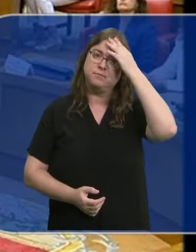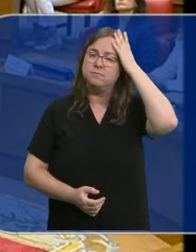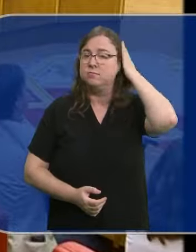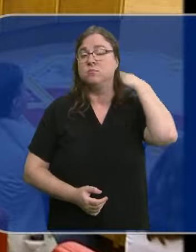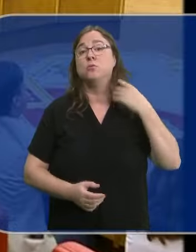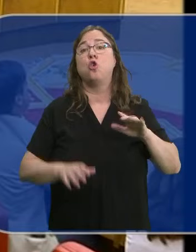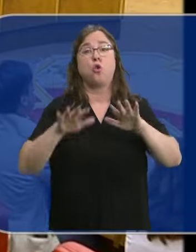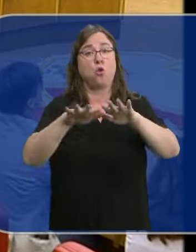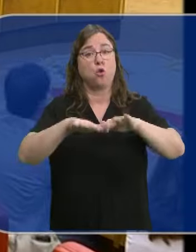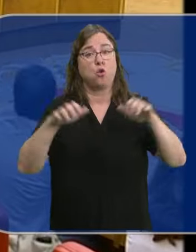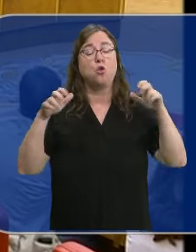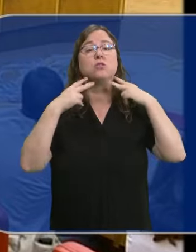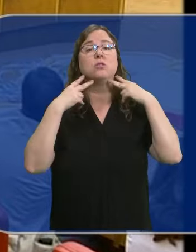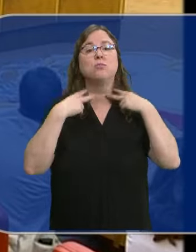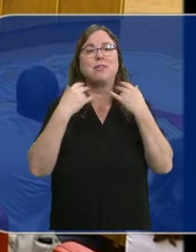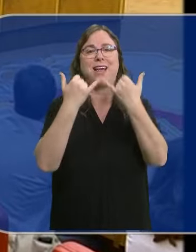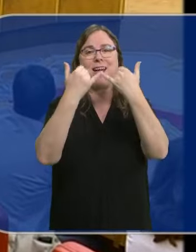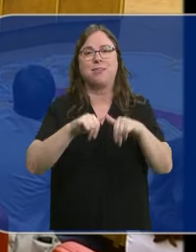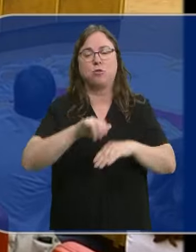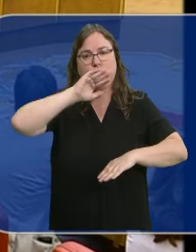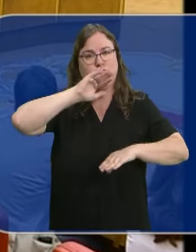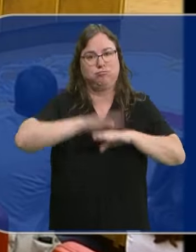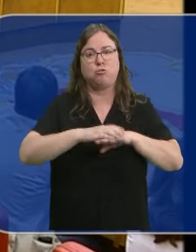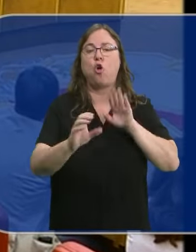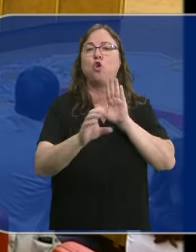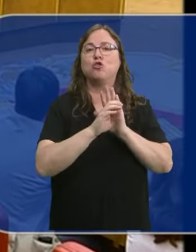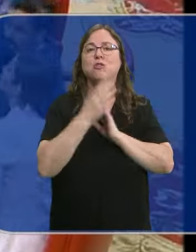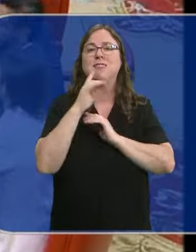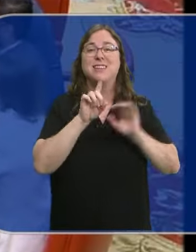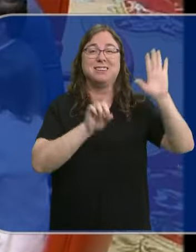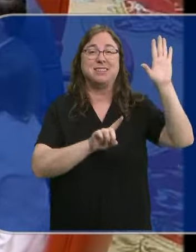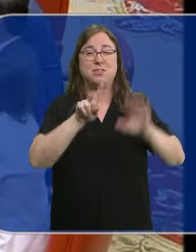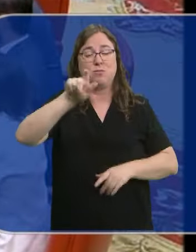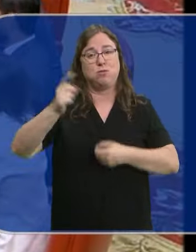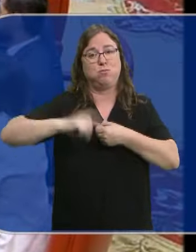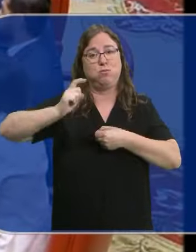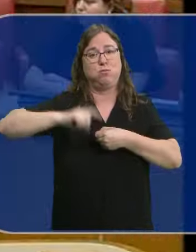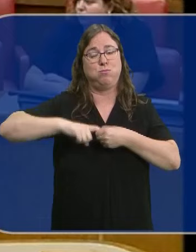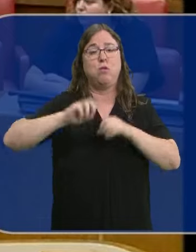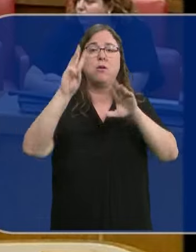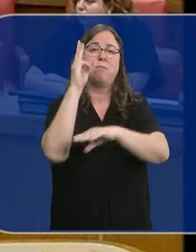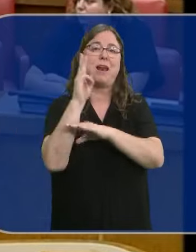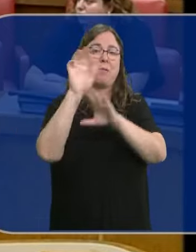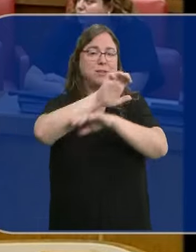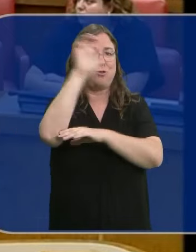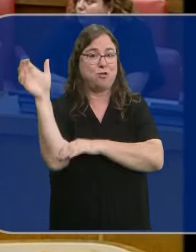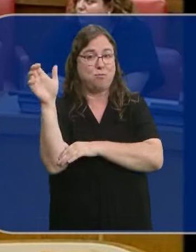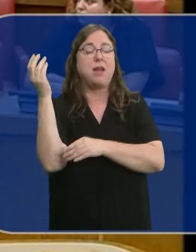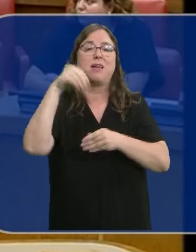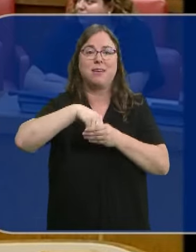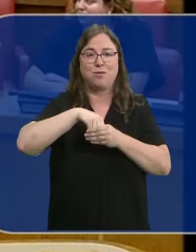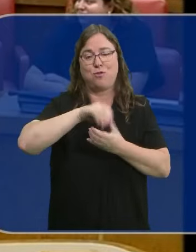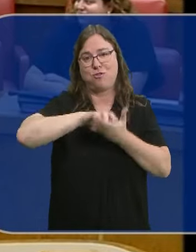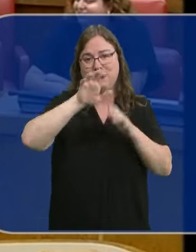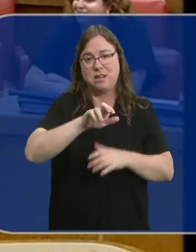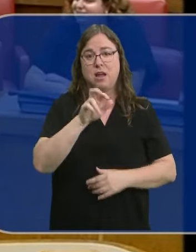En el Congreso de los Diputados acto esta mañana de acatamiento de la Constitución de los 61 miembros elegidos al Parlamento Europeo, entre ellos los castellanos y